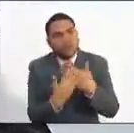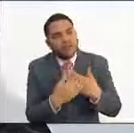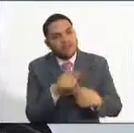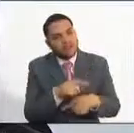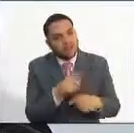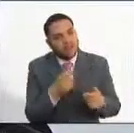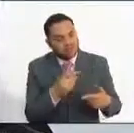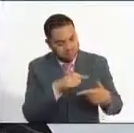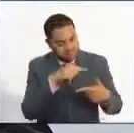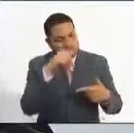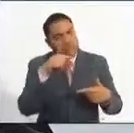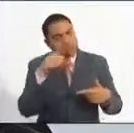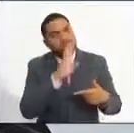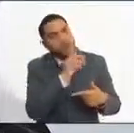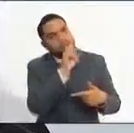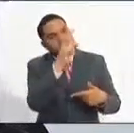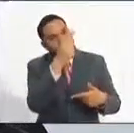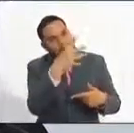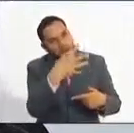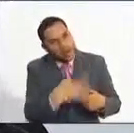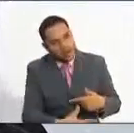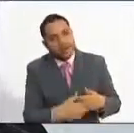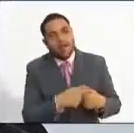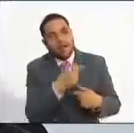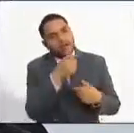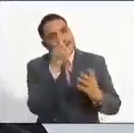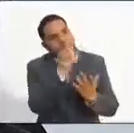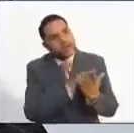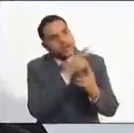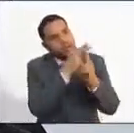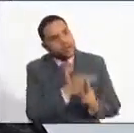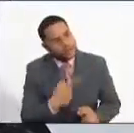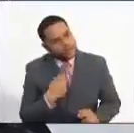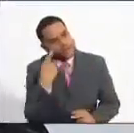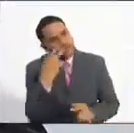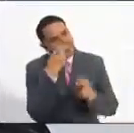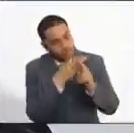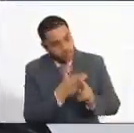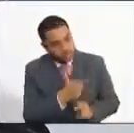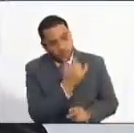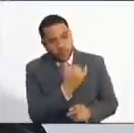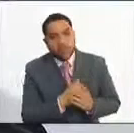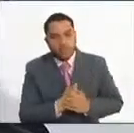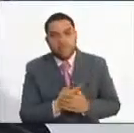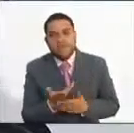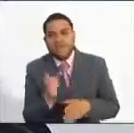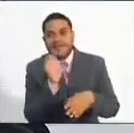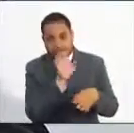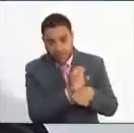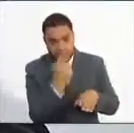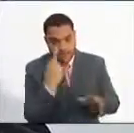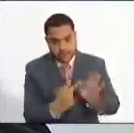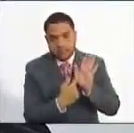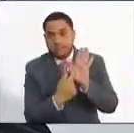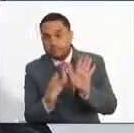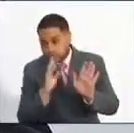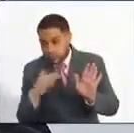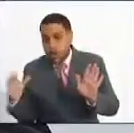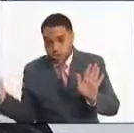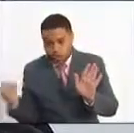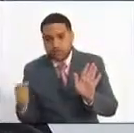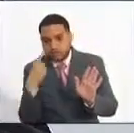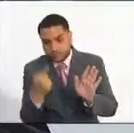través de un acto administrativo la comisión también lo da a conocer a la entidad, en este caso, para que igual proceda a revisar y si hay alguna